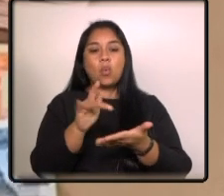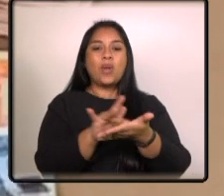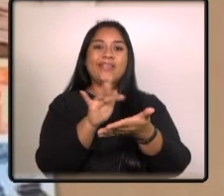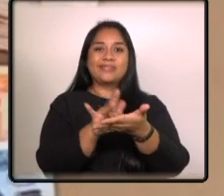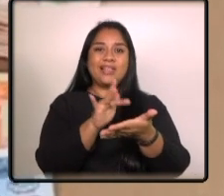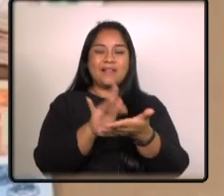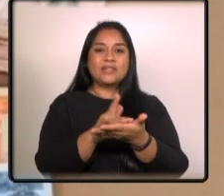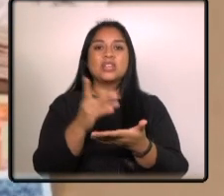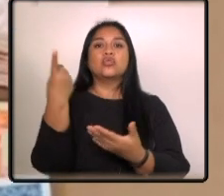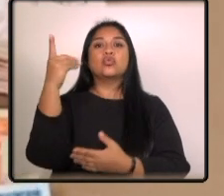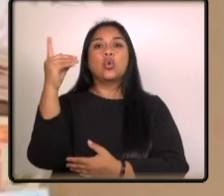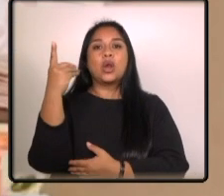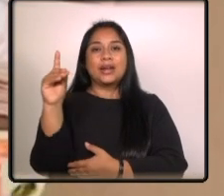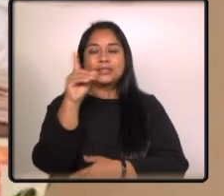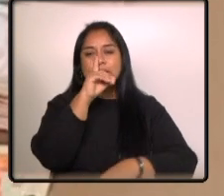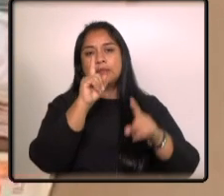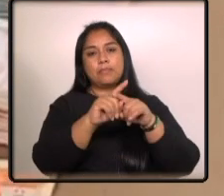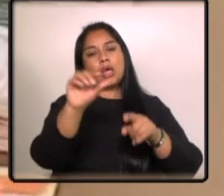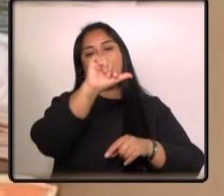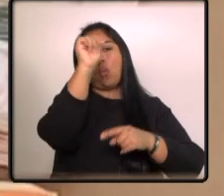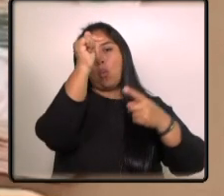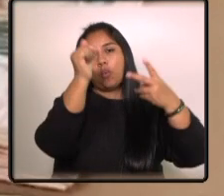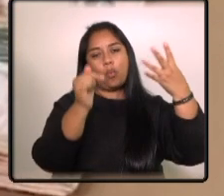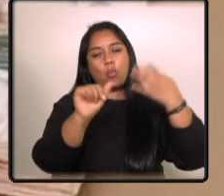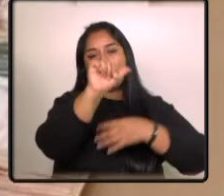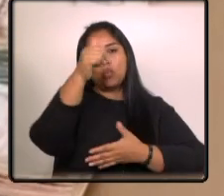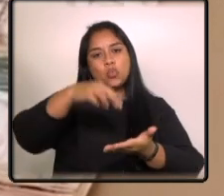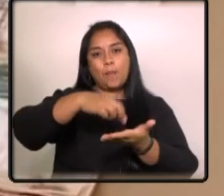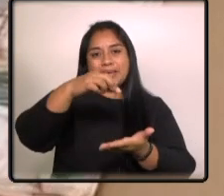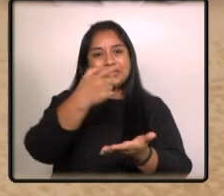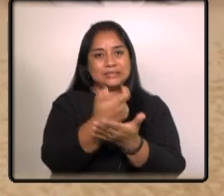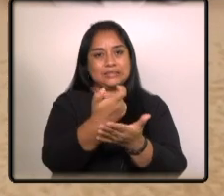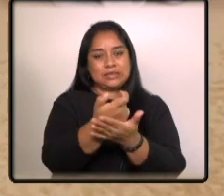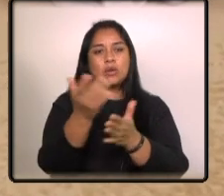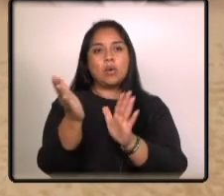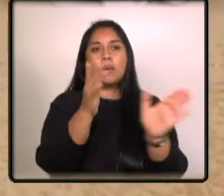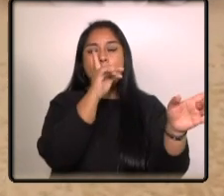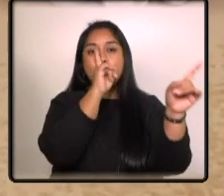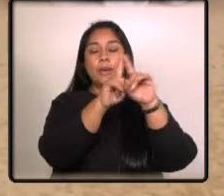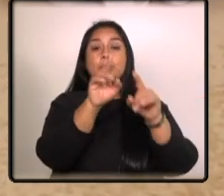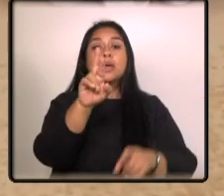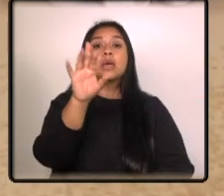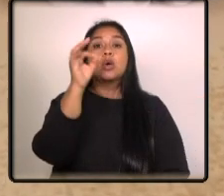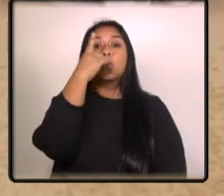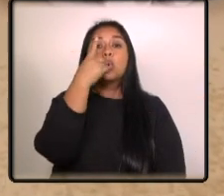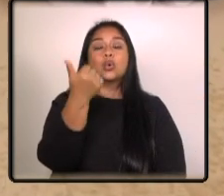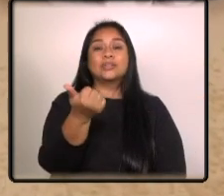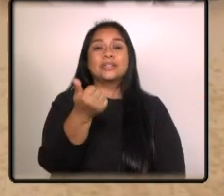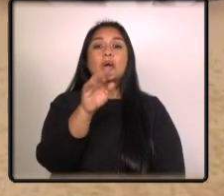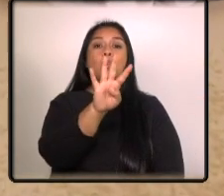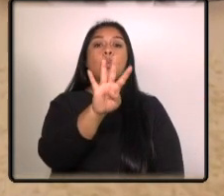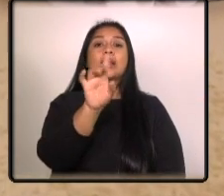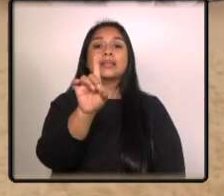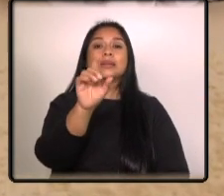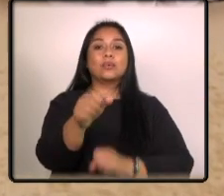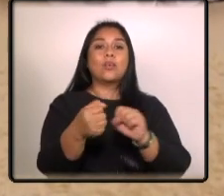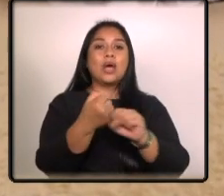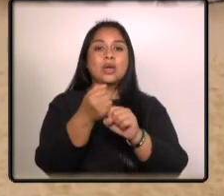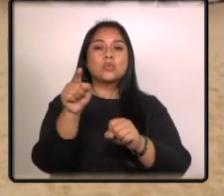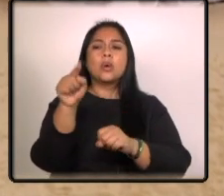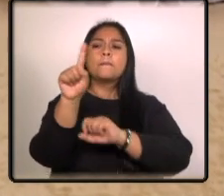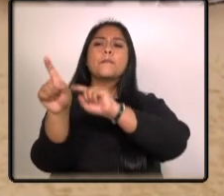dólares americanos y de otros países asimismo se capturó a Rosa Armelinda de 41 años quien al